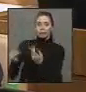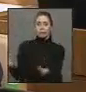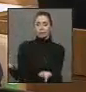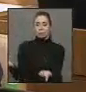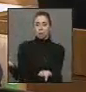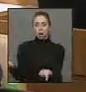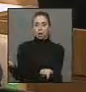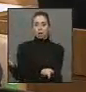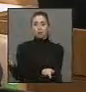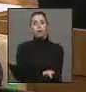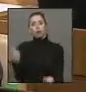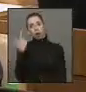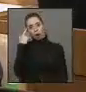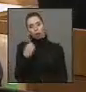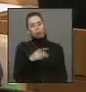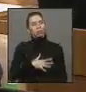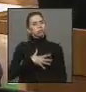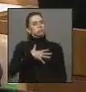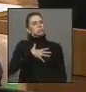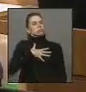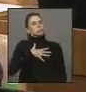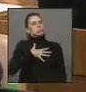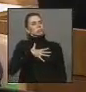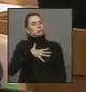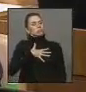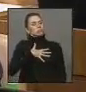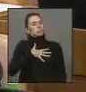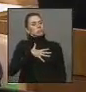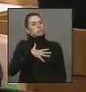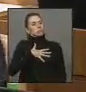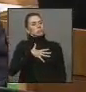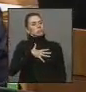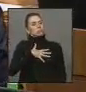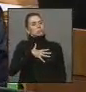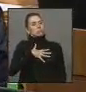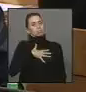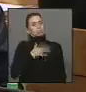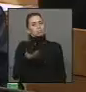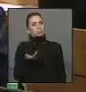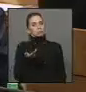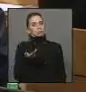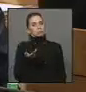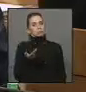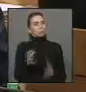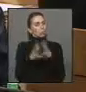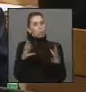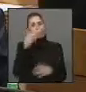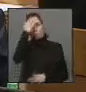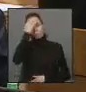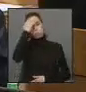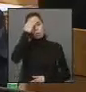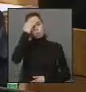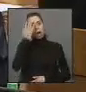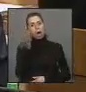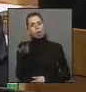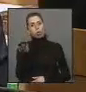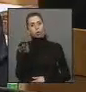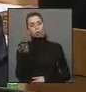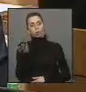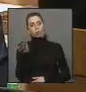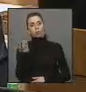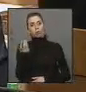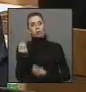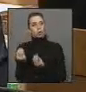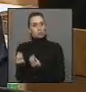hace que nos sintamos un tanto y muy preocupados, diríamos, por lo que está